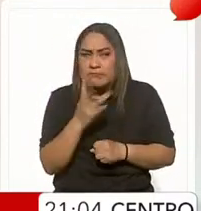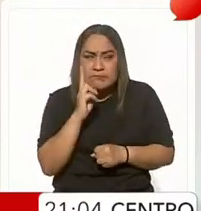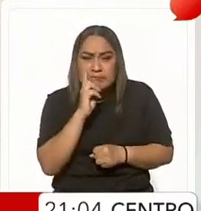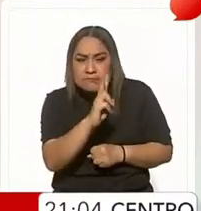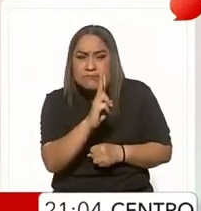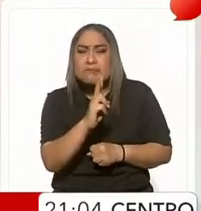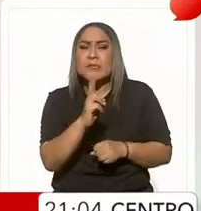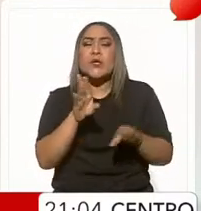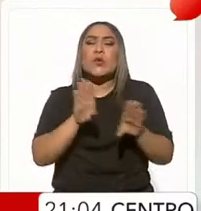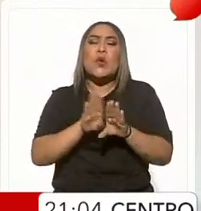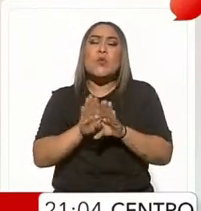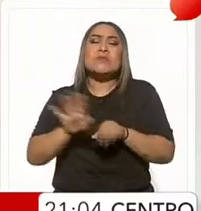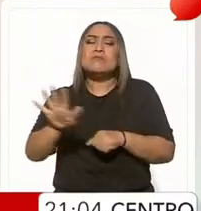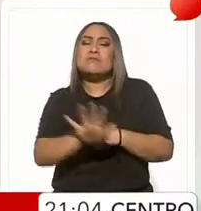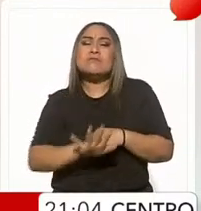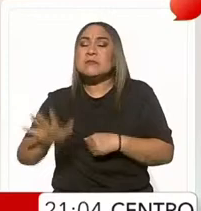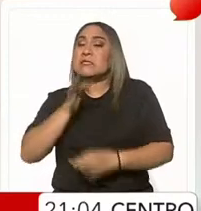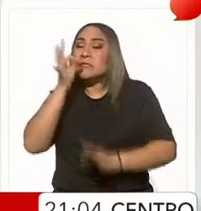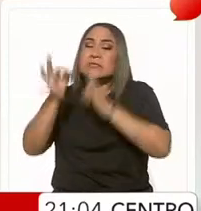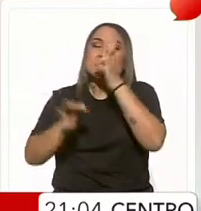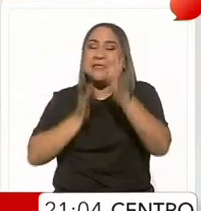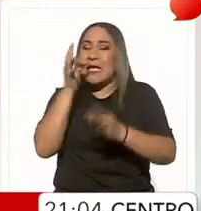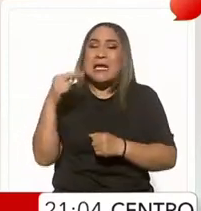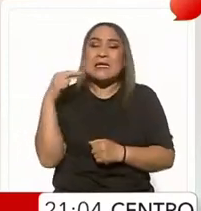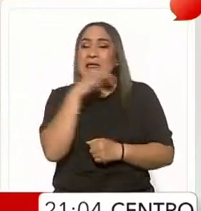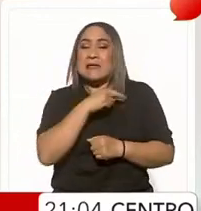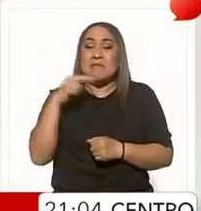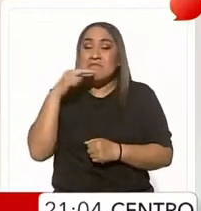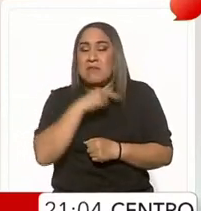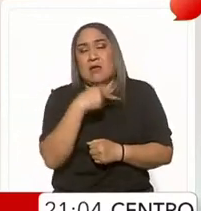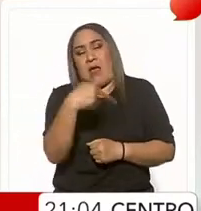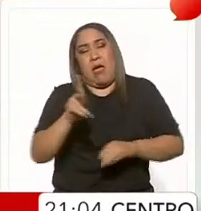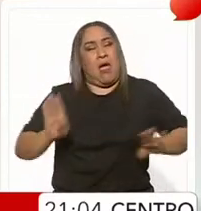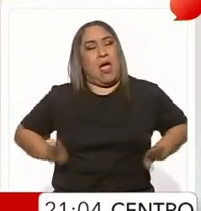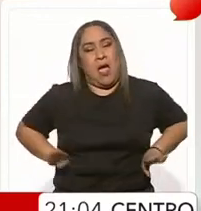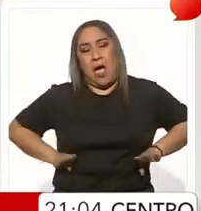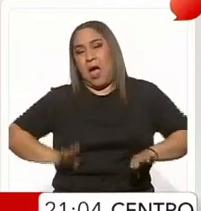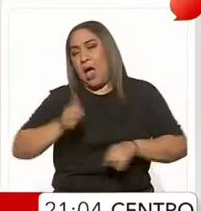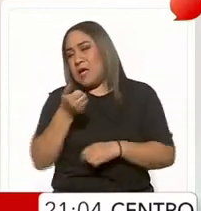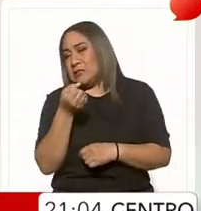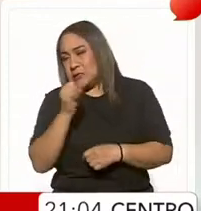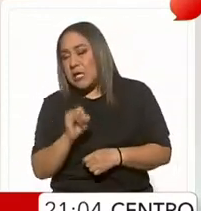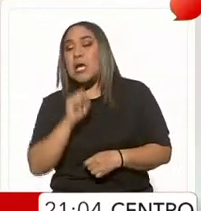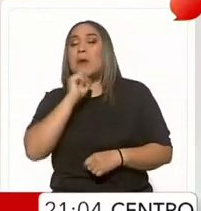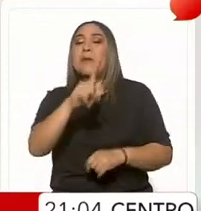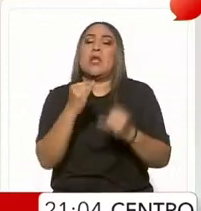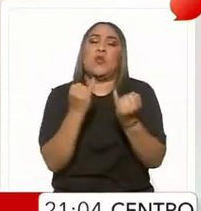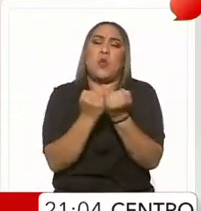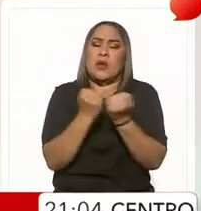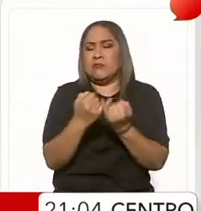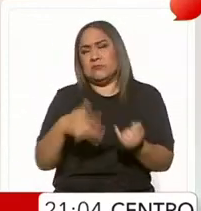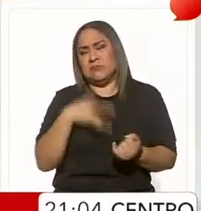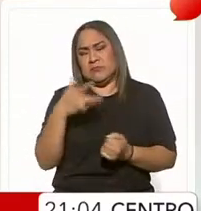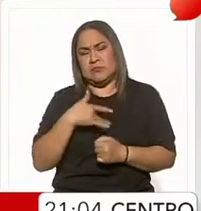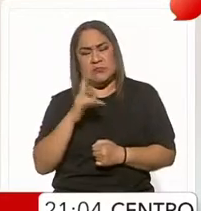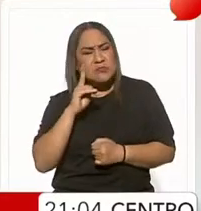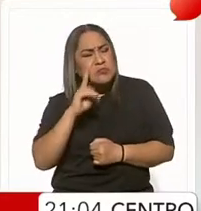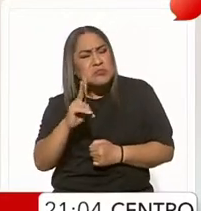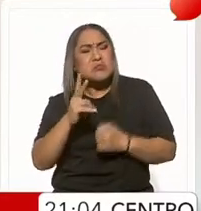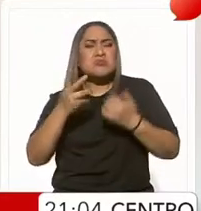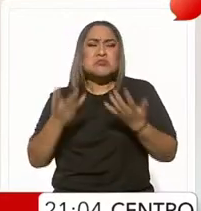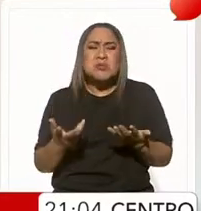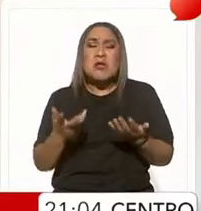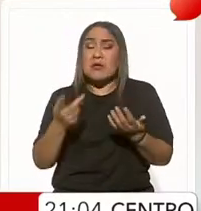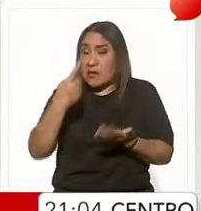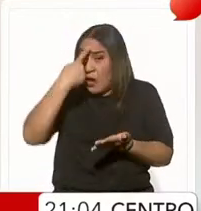las motivaciones del fenómeno mediático que se atraviesa en sus características y también en lo que considera como un muy pobre